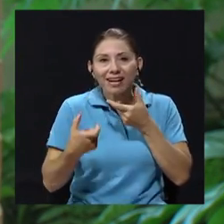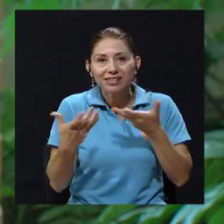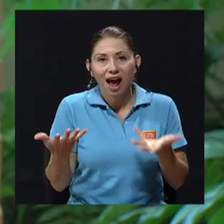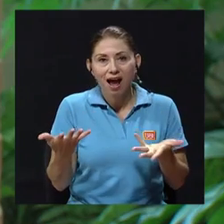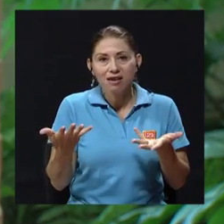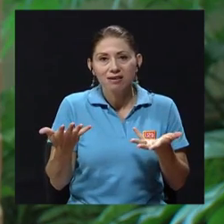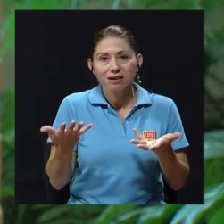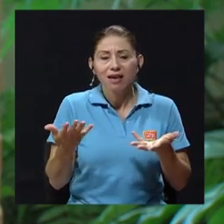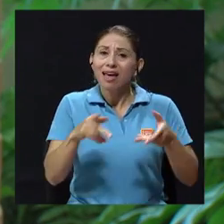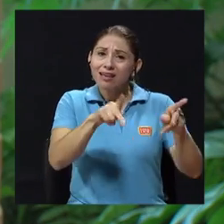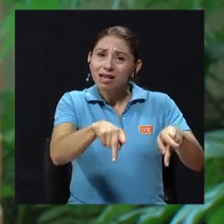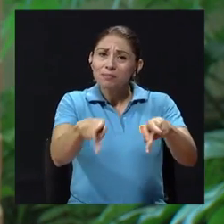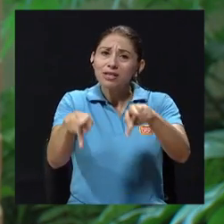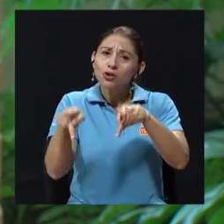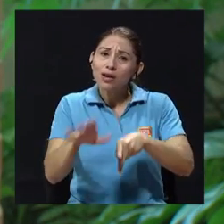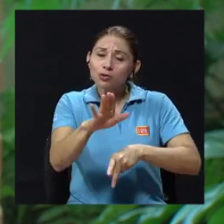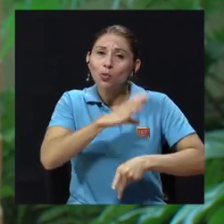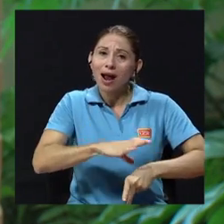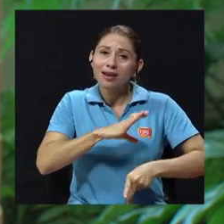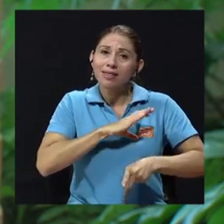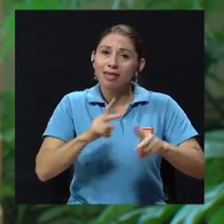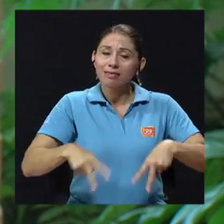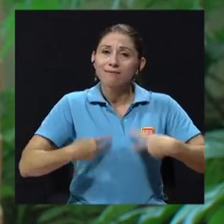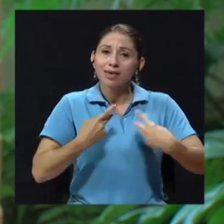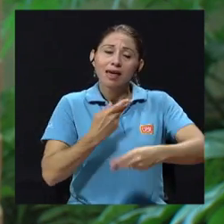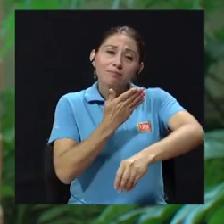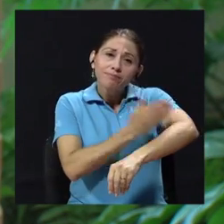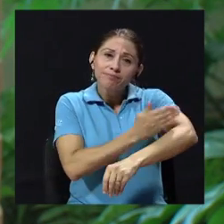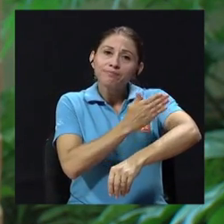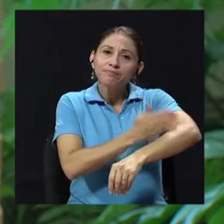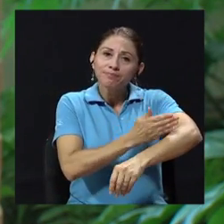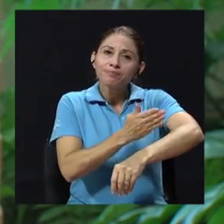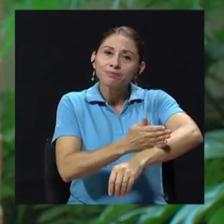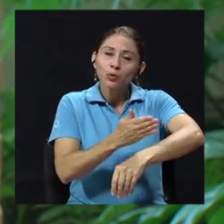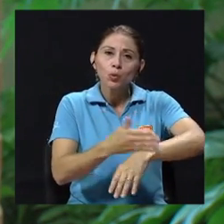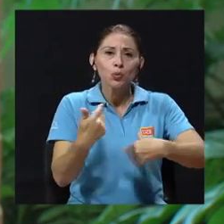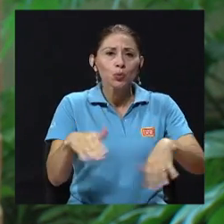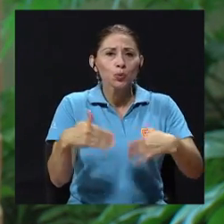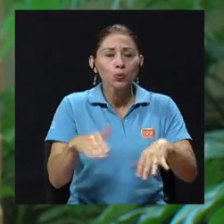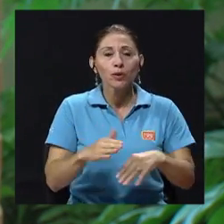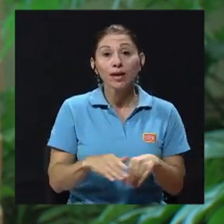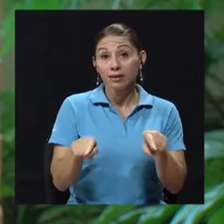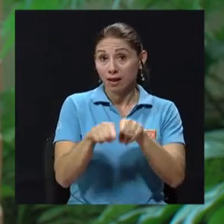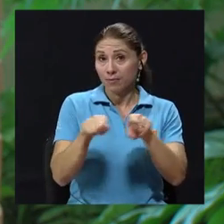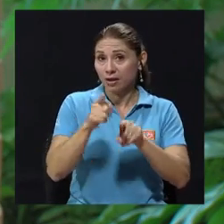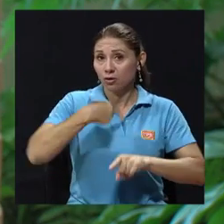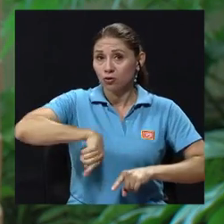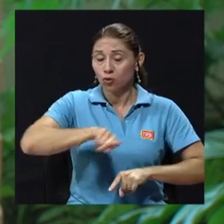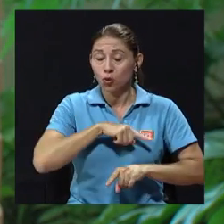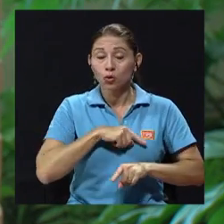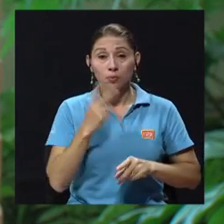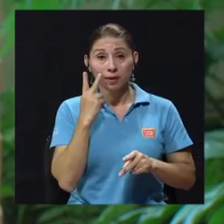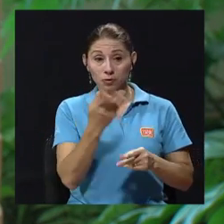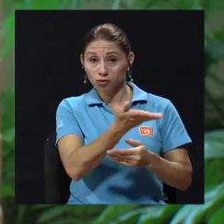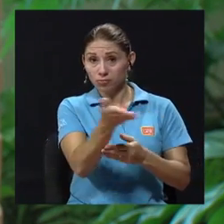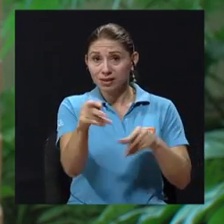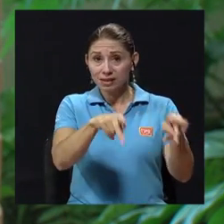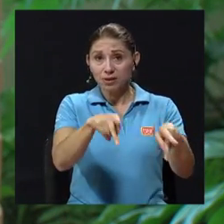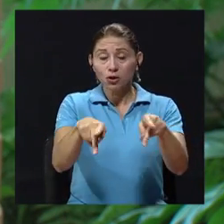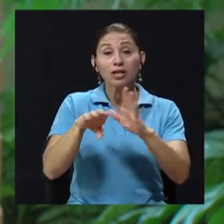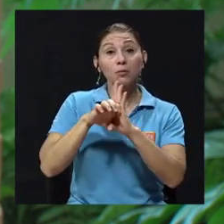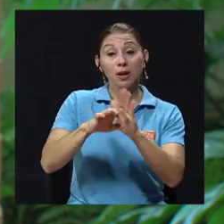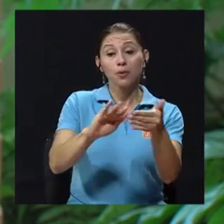de vida se las ha desmejorado mucho. También nosotros vamos a tener que son personas que